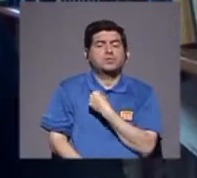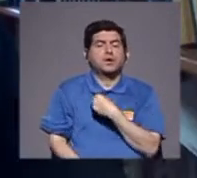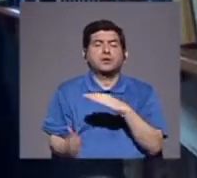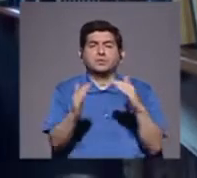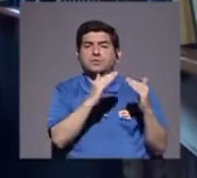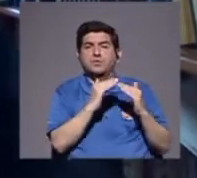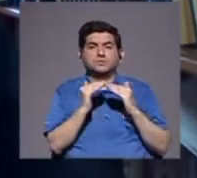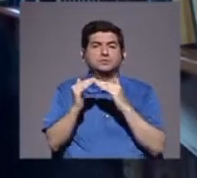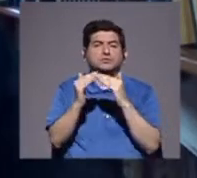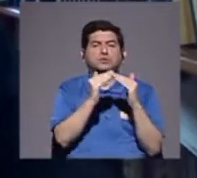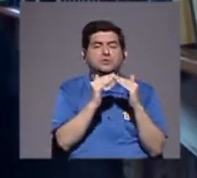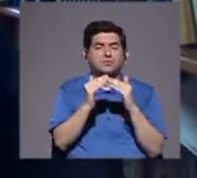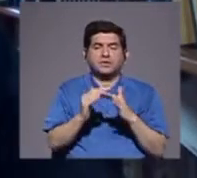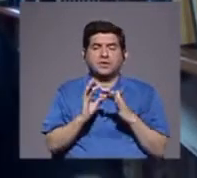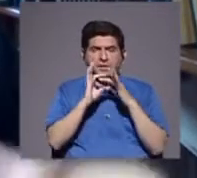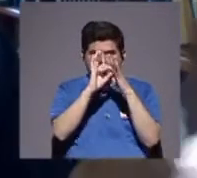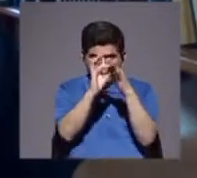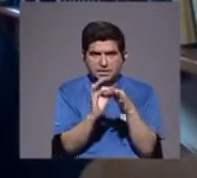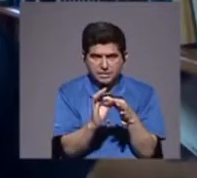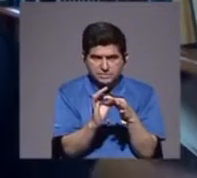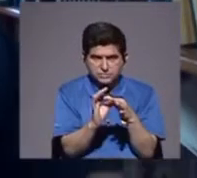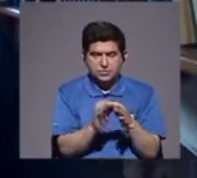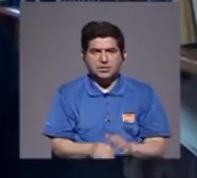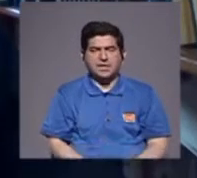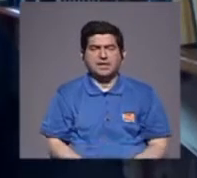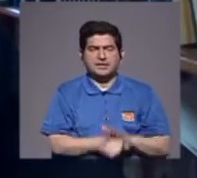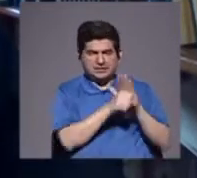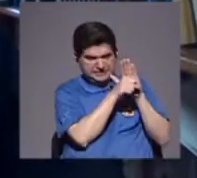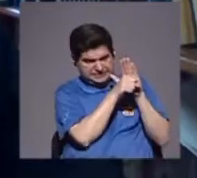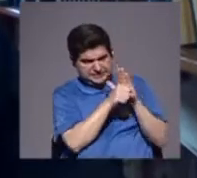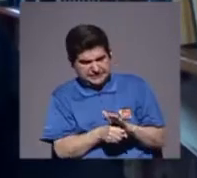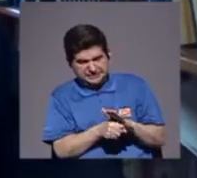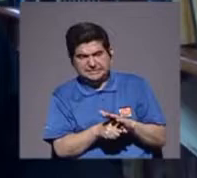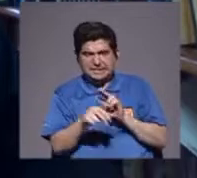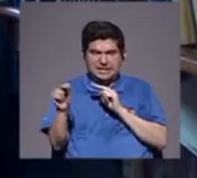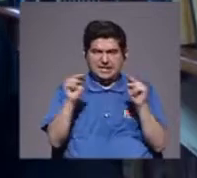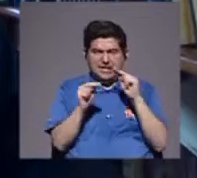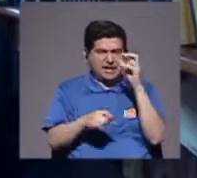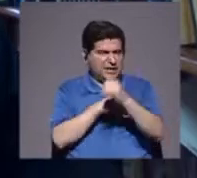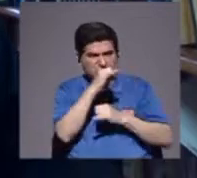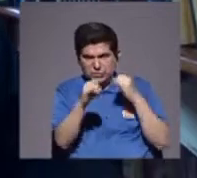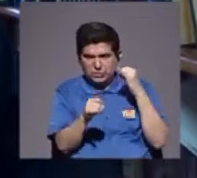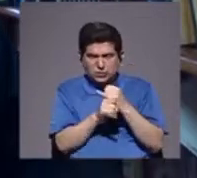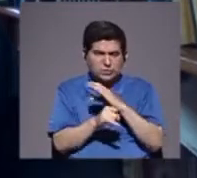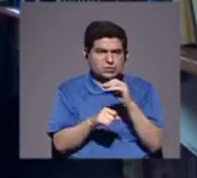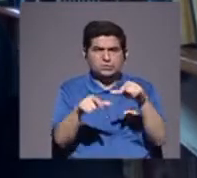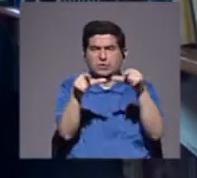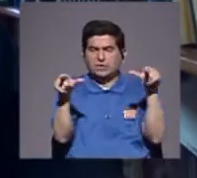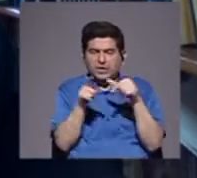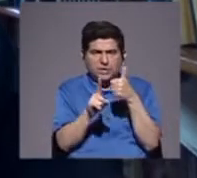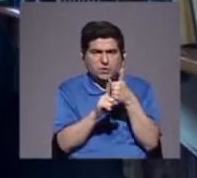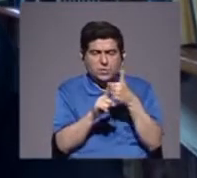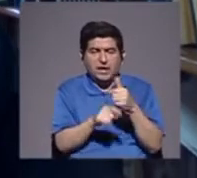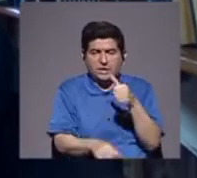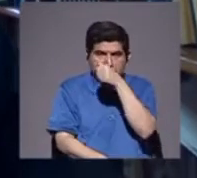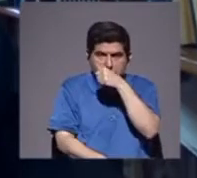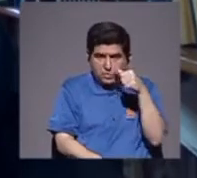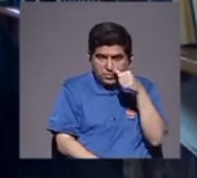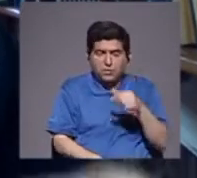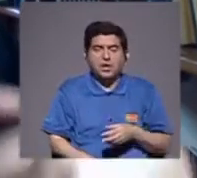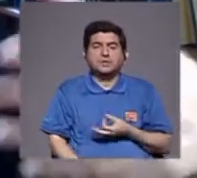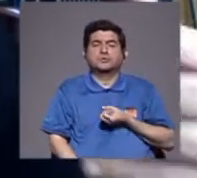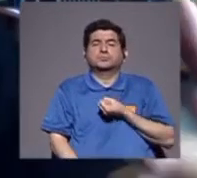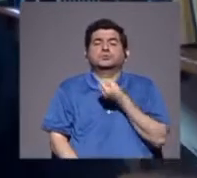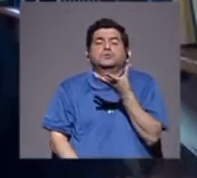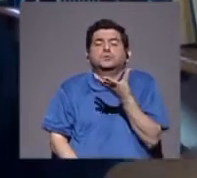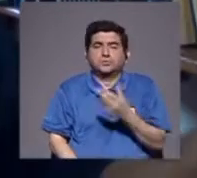la comunidad que tiene que ver con la represión del tráfico internacional y local de drogas han venido expresando,